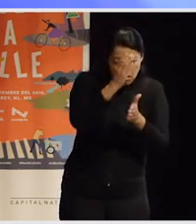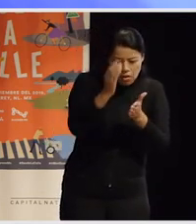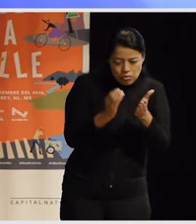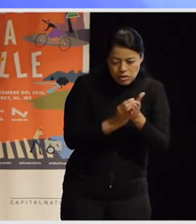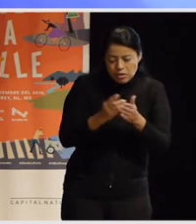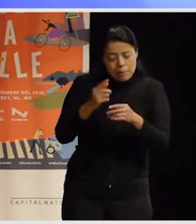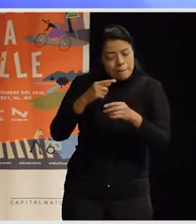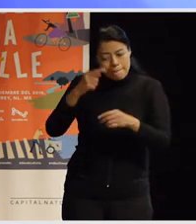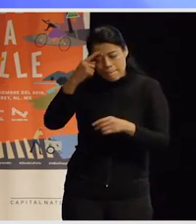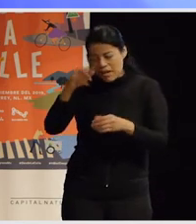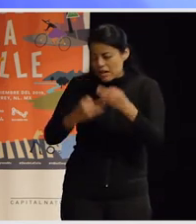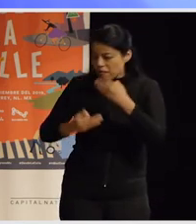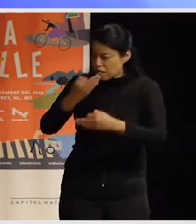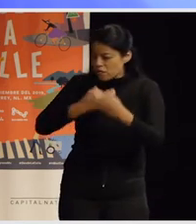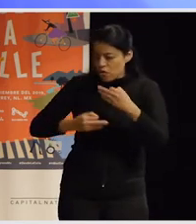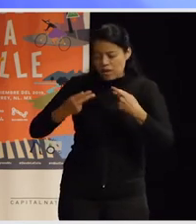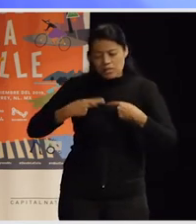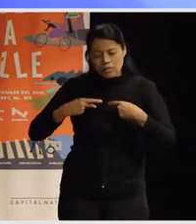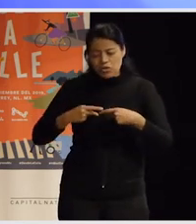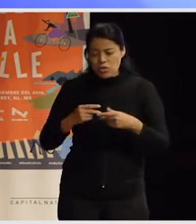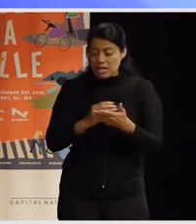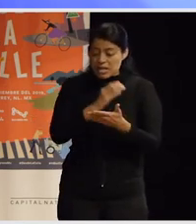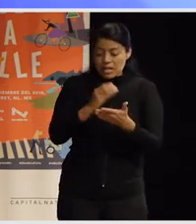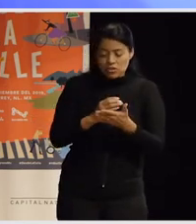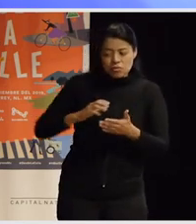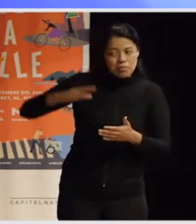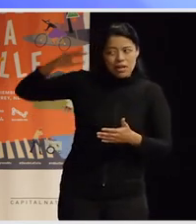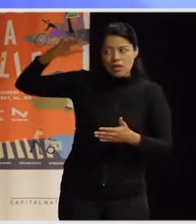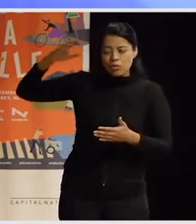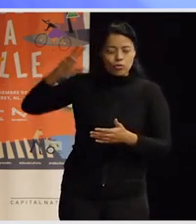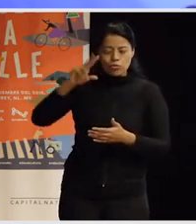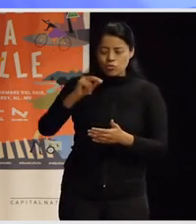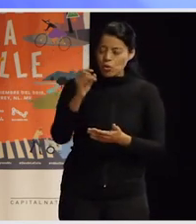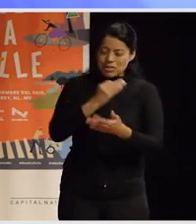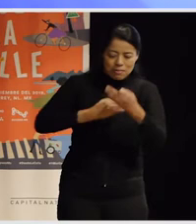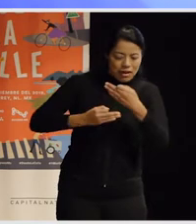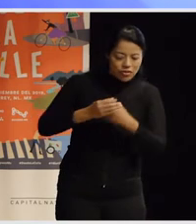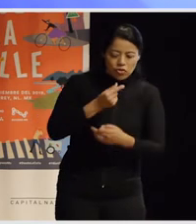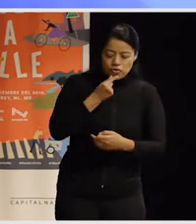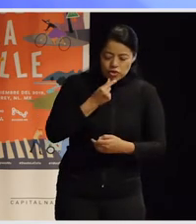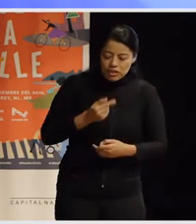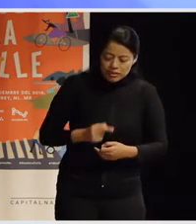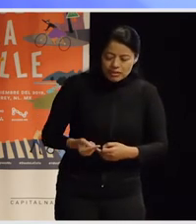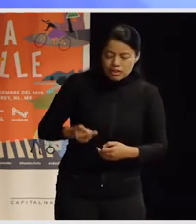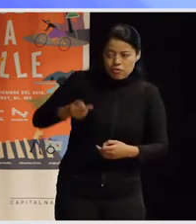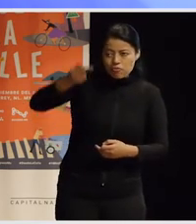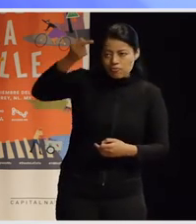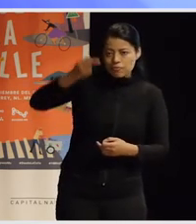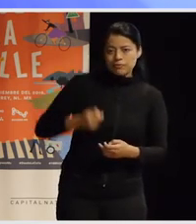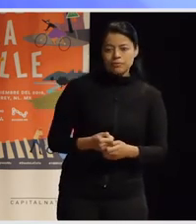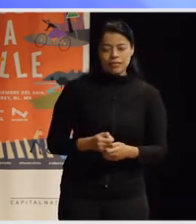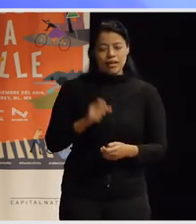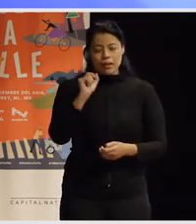el mundo, no nada más para adultos, ¿no? Y esto que planteabas de no solamente las intervenciones en los